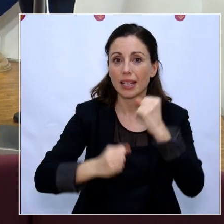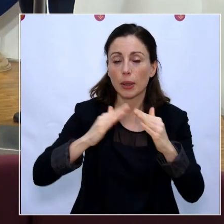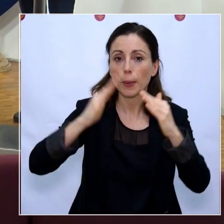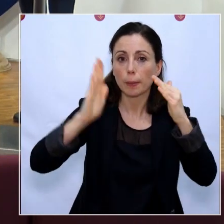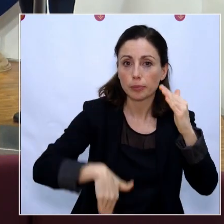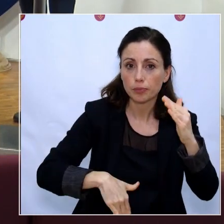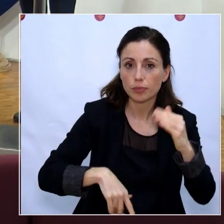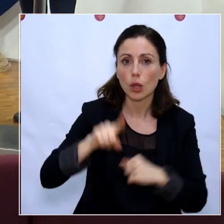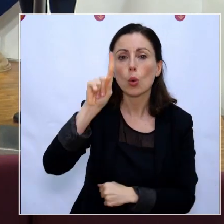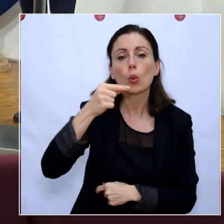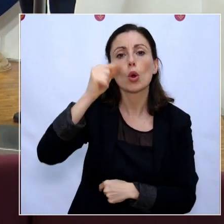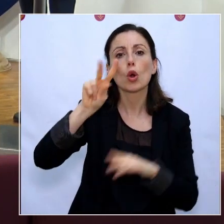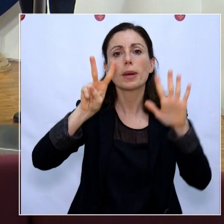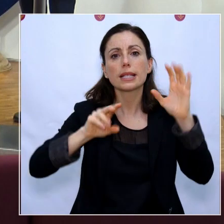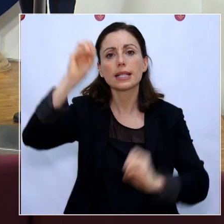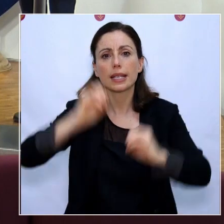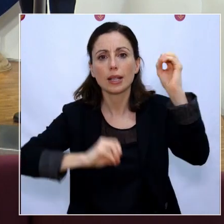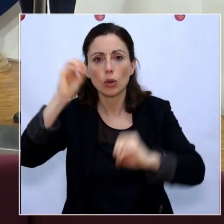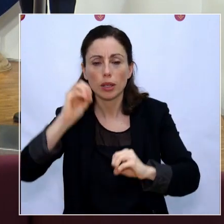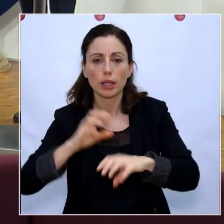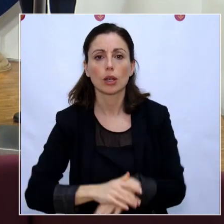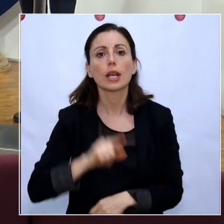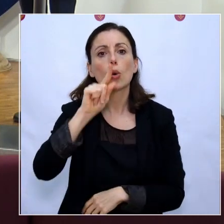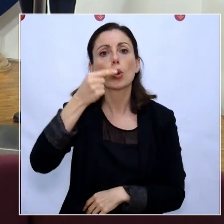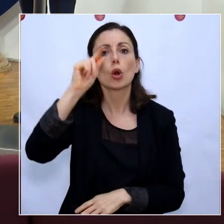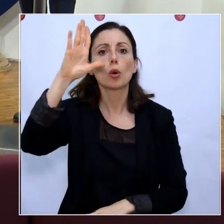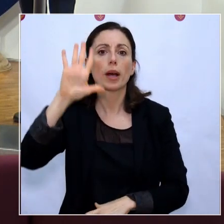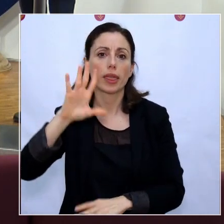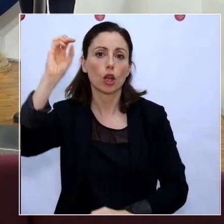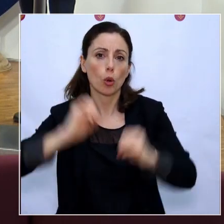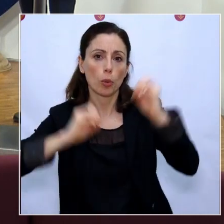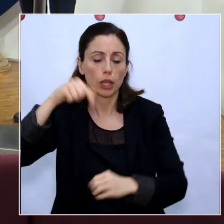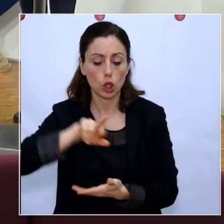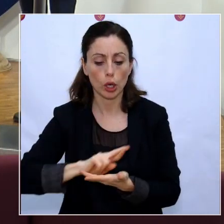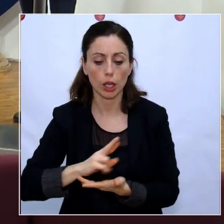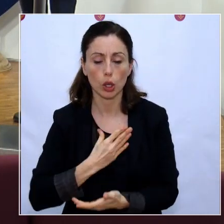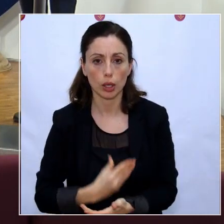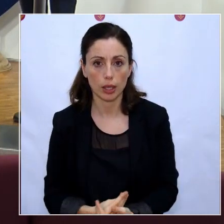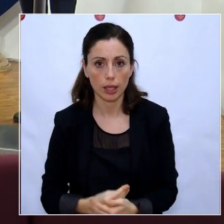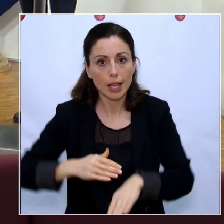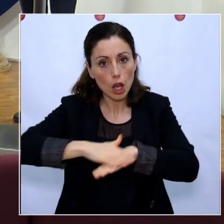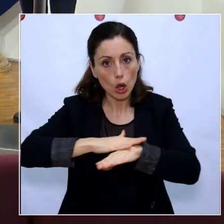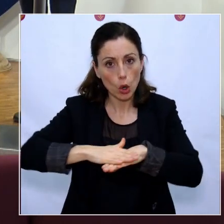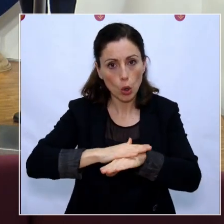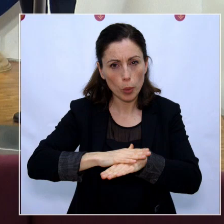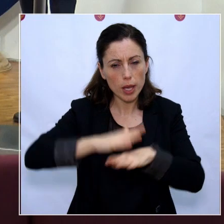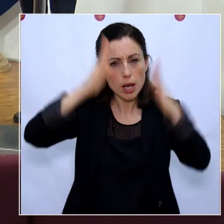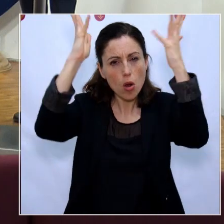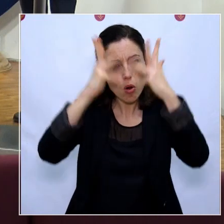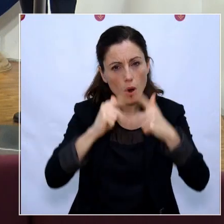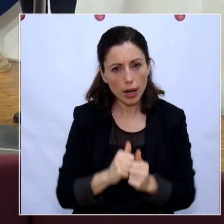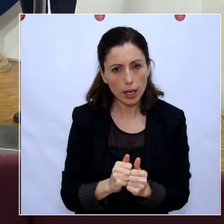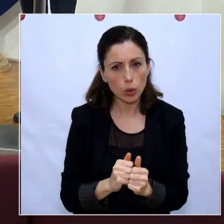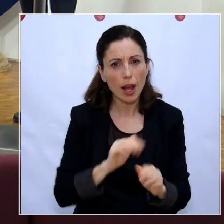nacional del 1,7% y del 1,5% en el caso de la región. El gobierno que preside ya ha calculado cómo